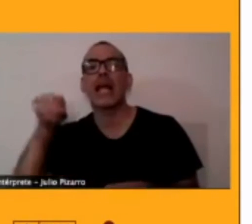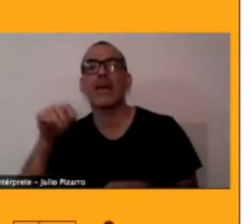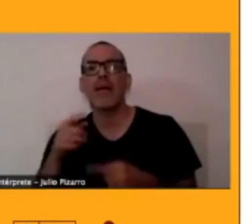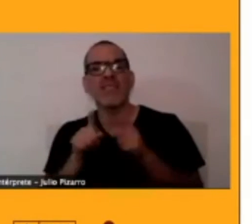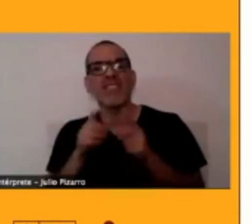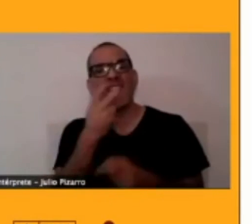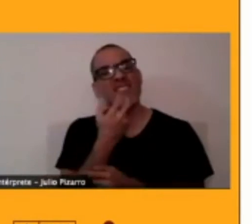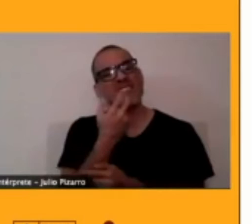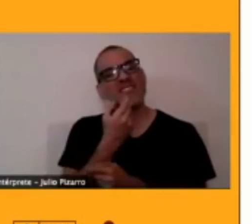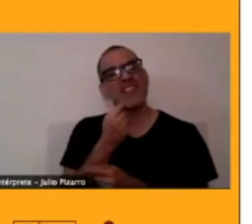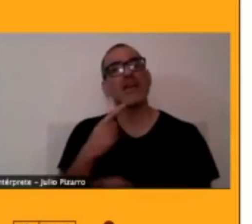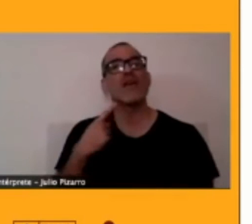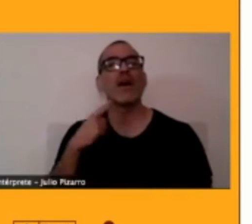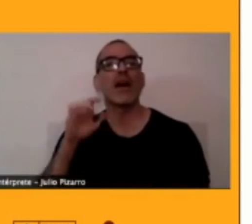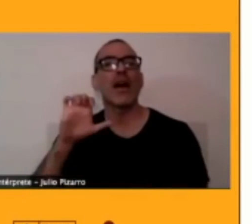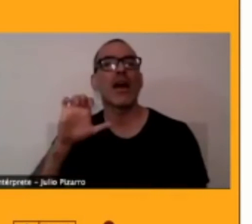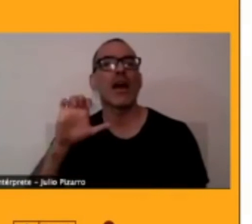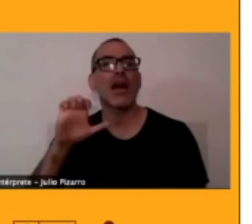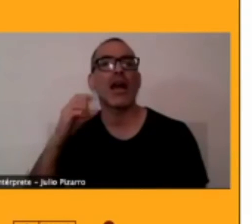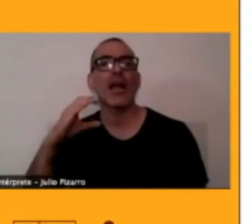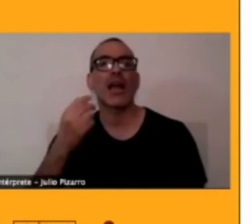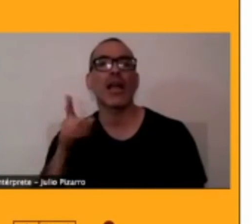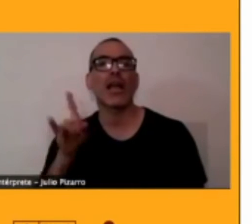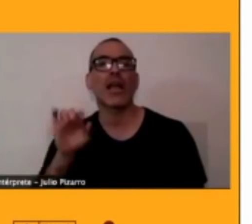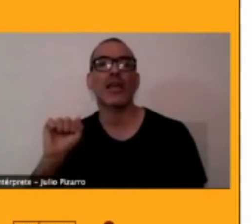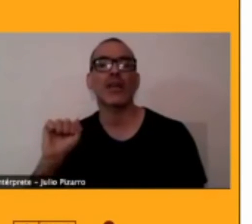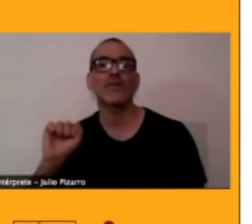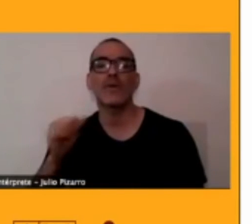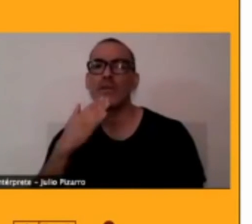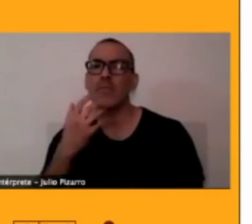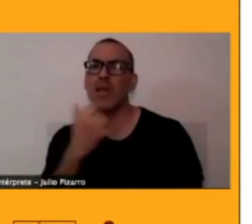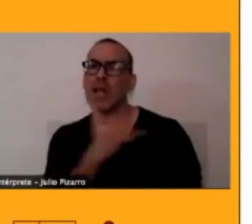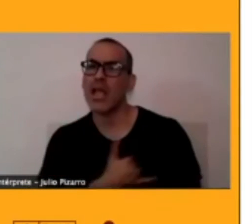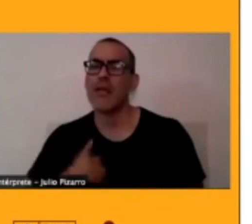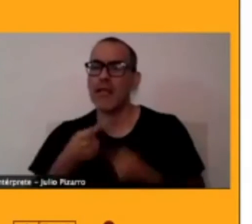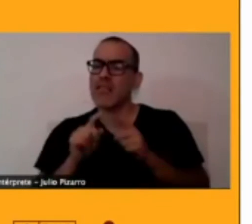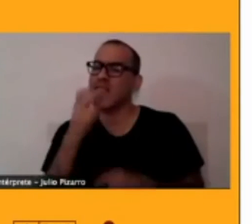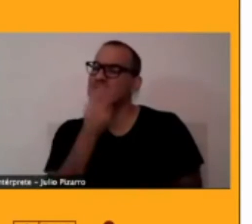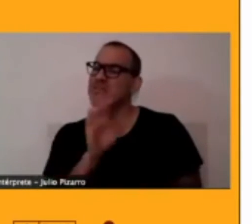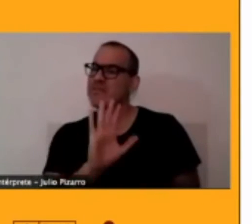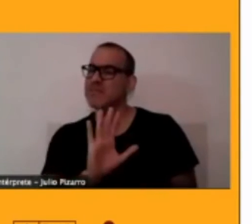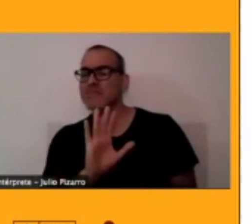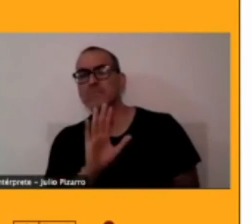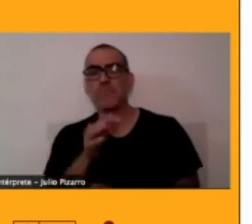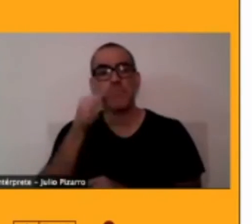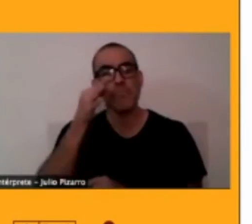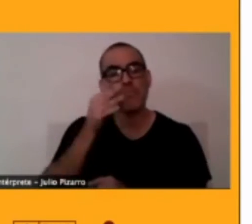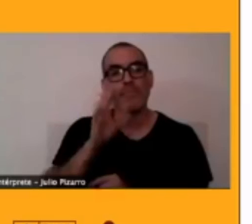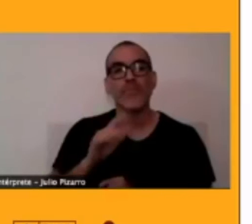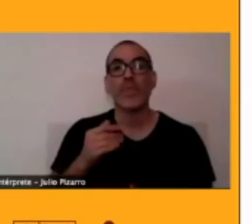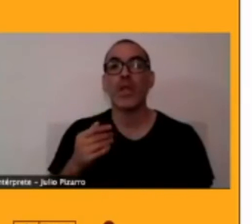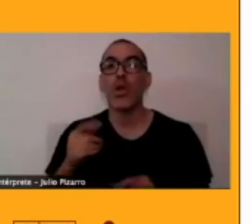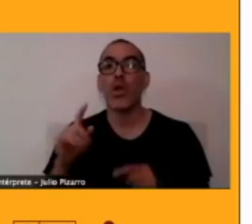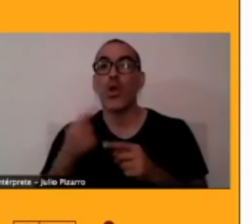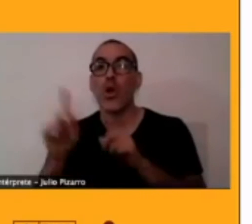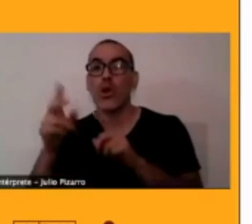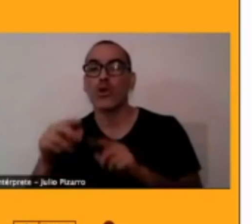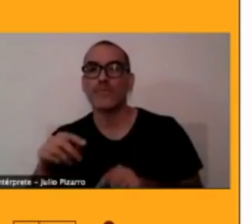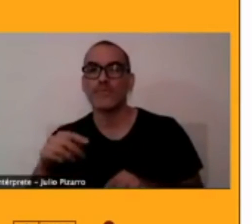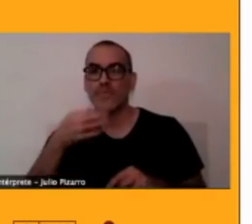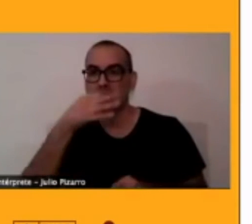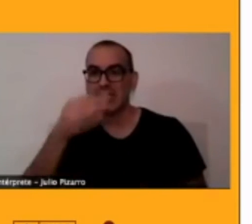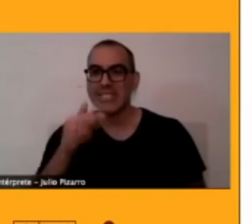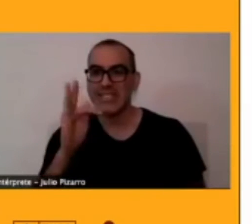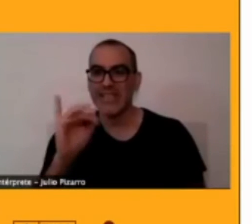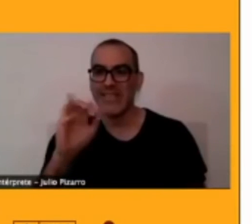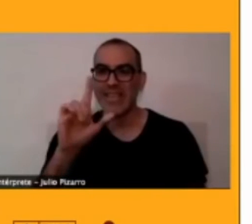fue en el 1839. En el 1856, Filippi recoge 60 palabras y nos informa que se